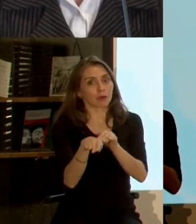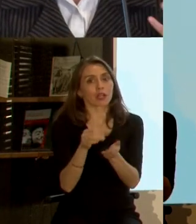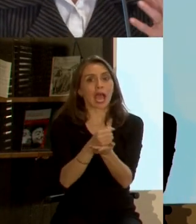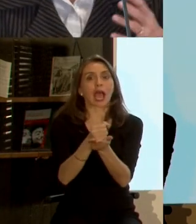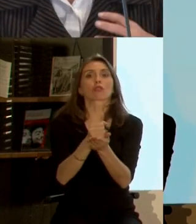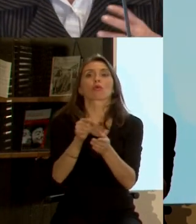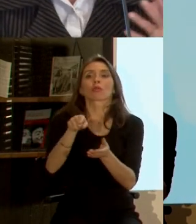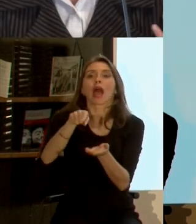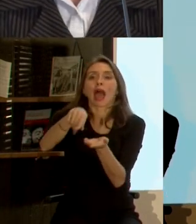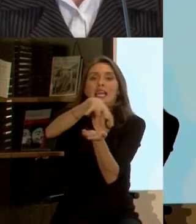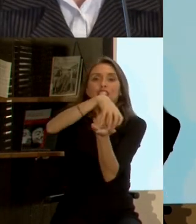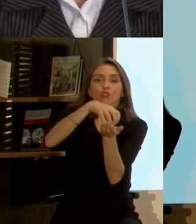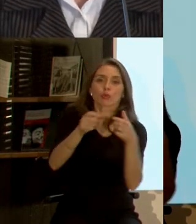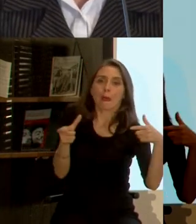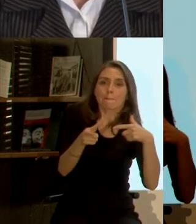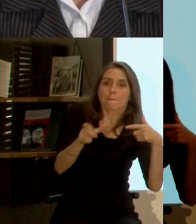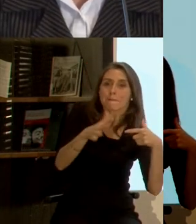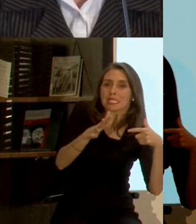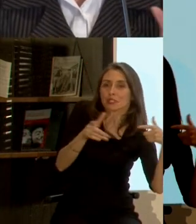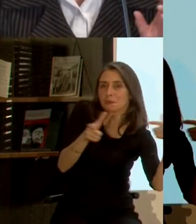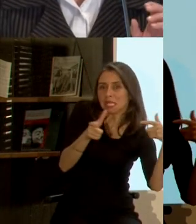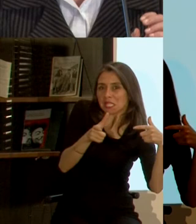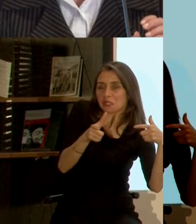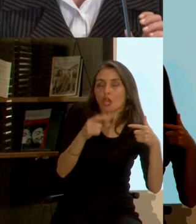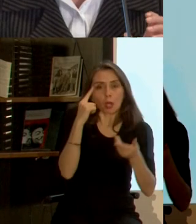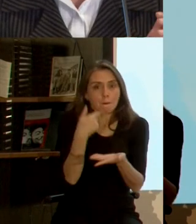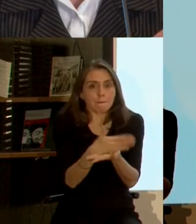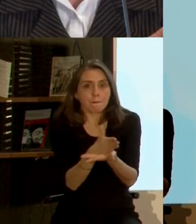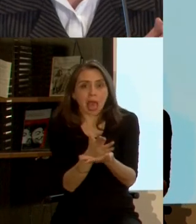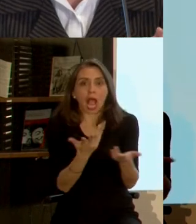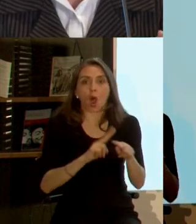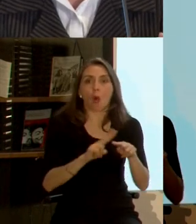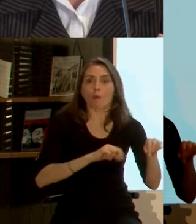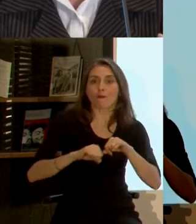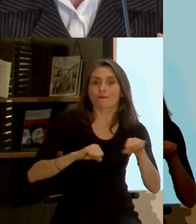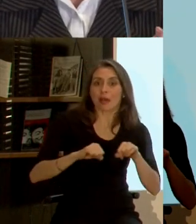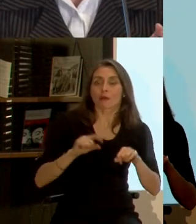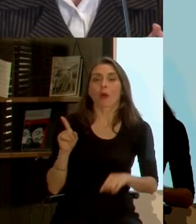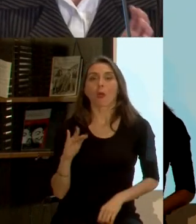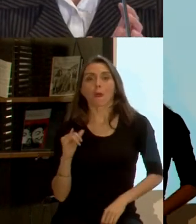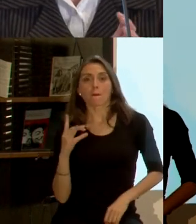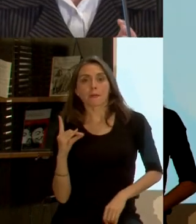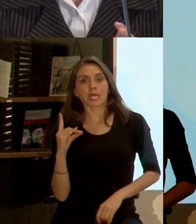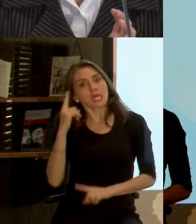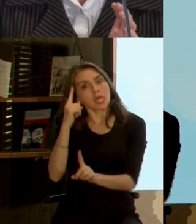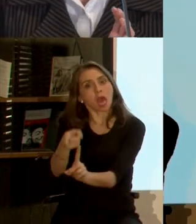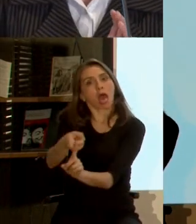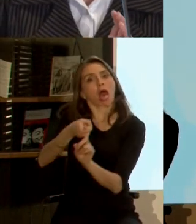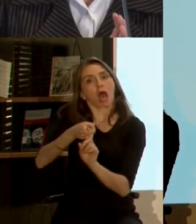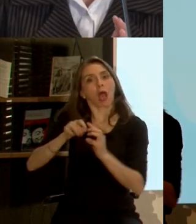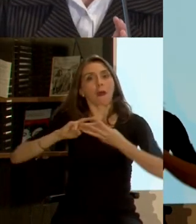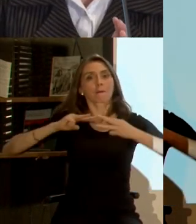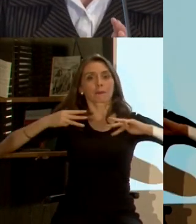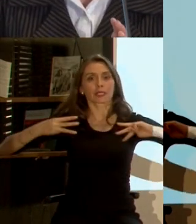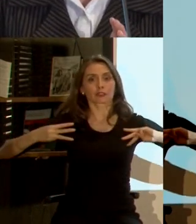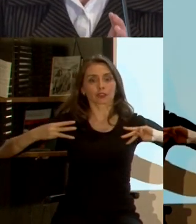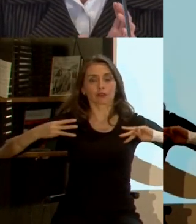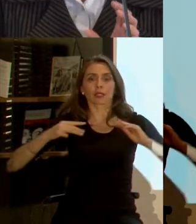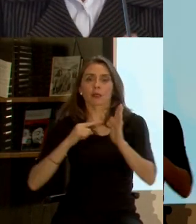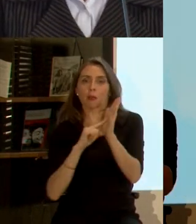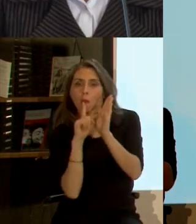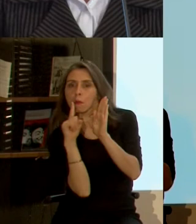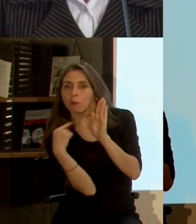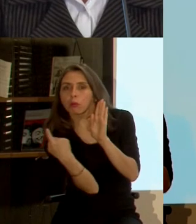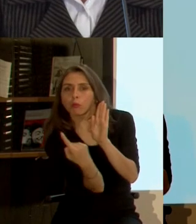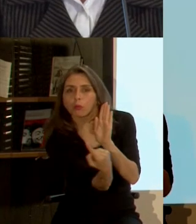ciudades intermedias a definir un plan de acción el BID adoptó una metodología de encuestas